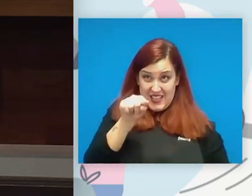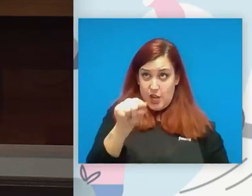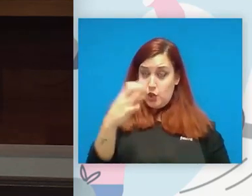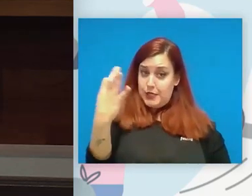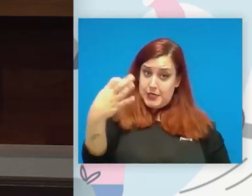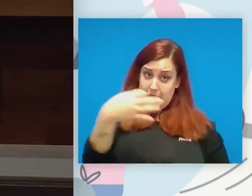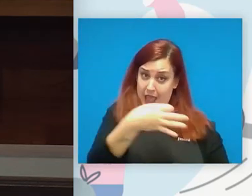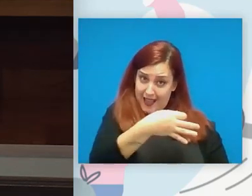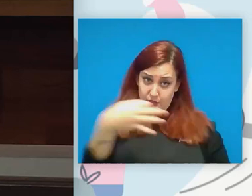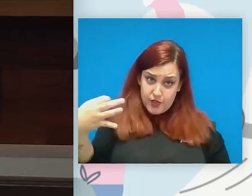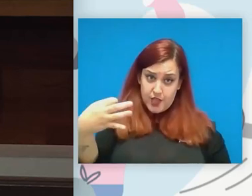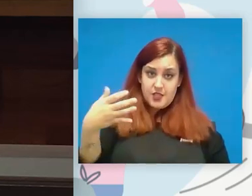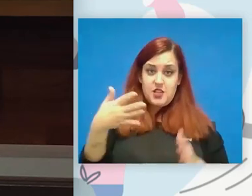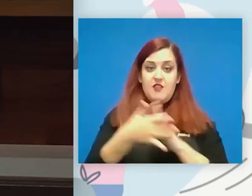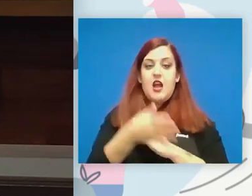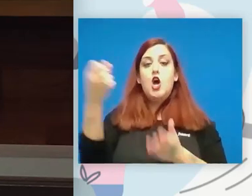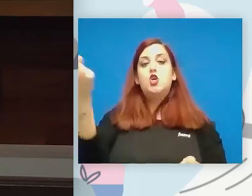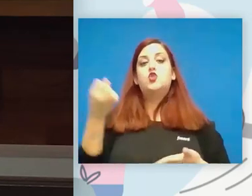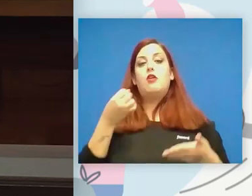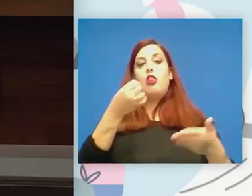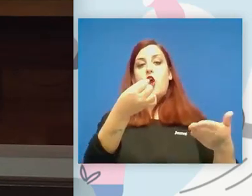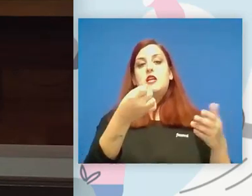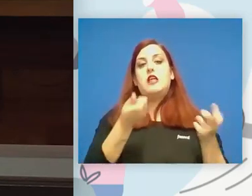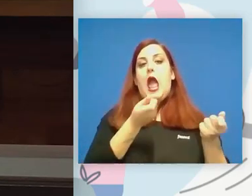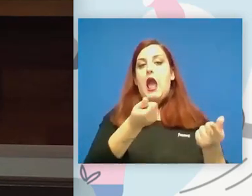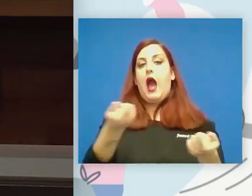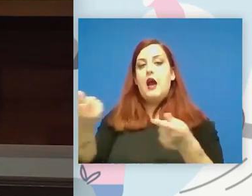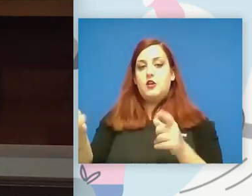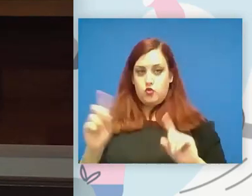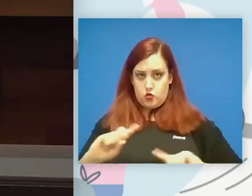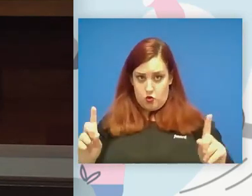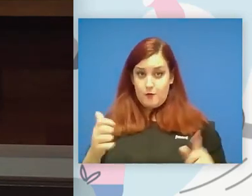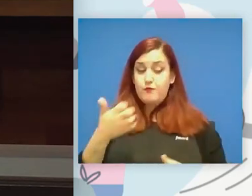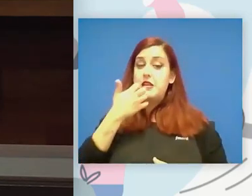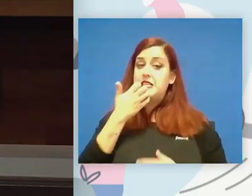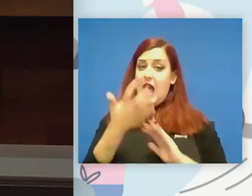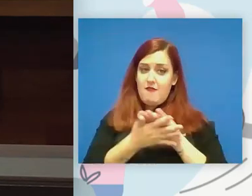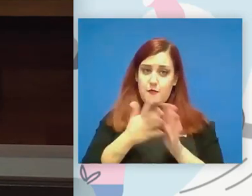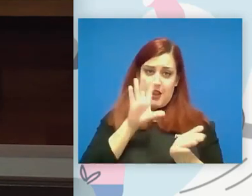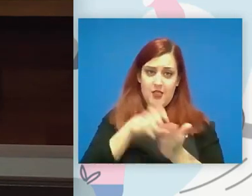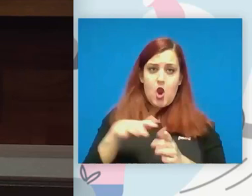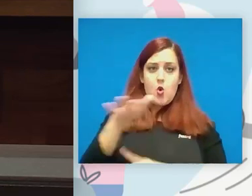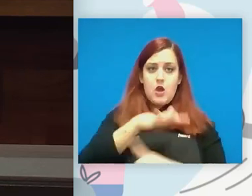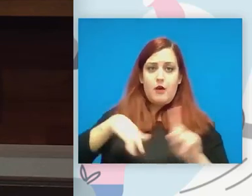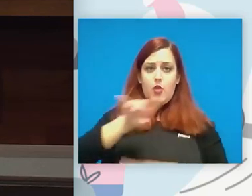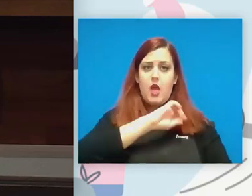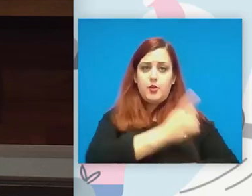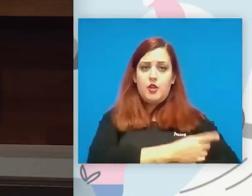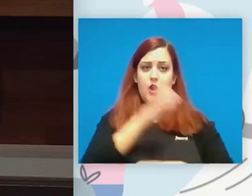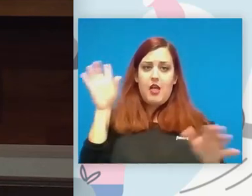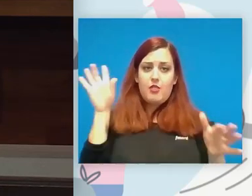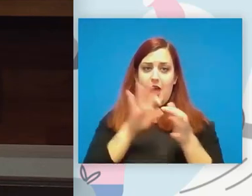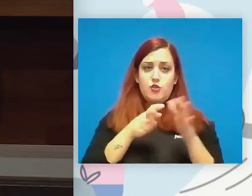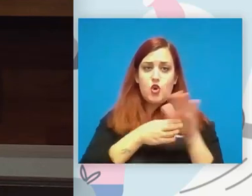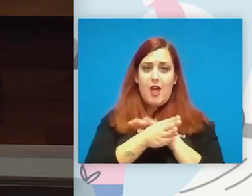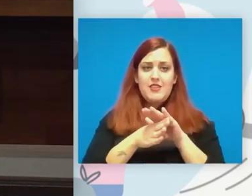y que verdaderamente no sean subvenciones residuales es decir cuando hablamos de instalaciones o espacios deportivos relacionados con que sean más